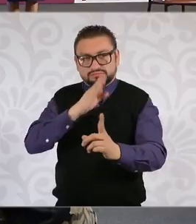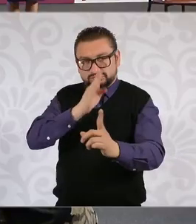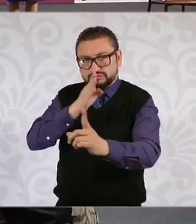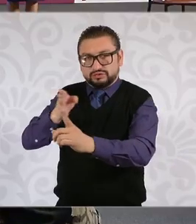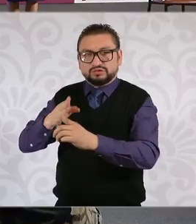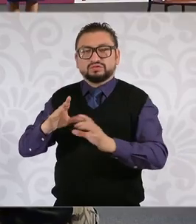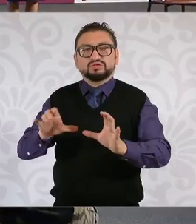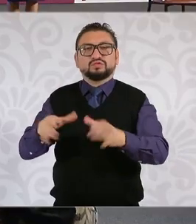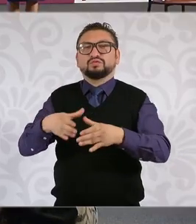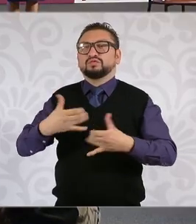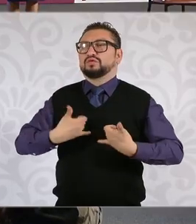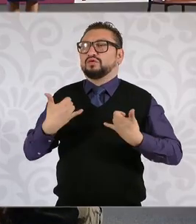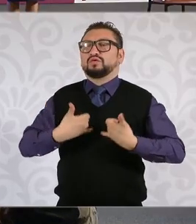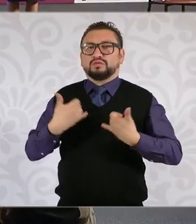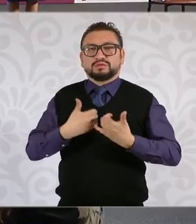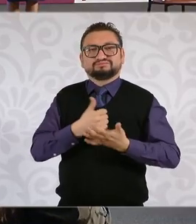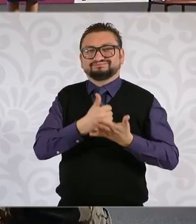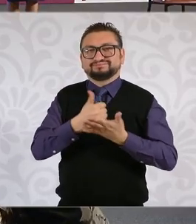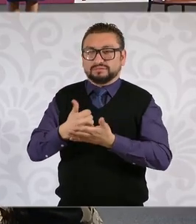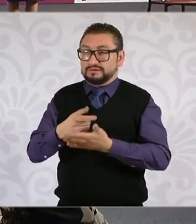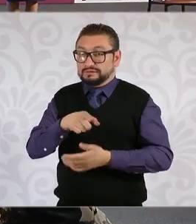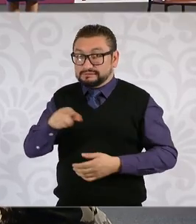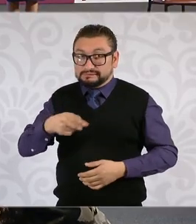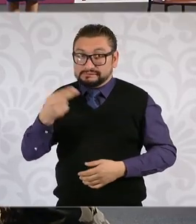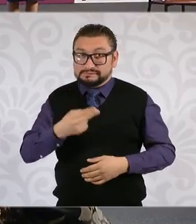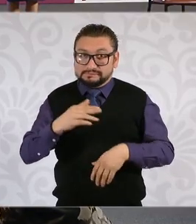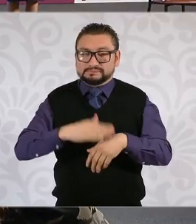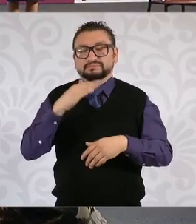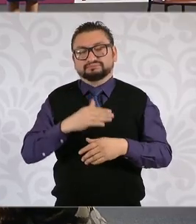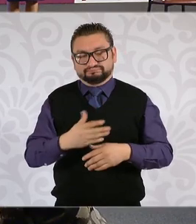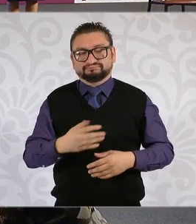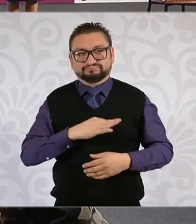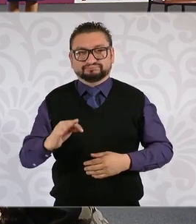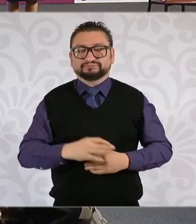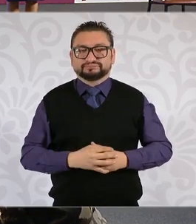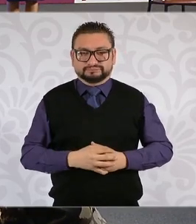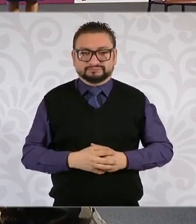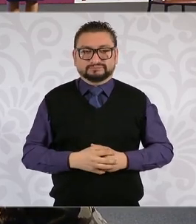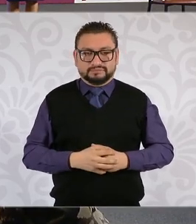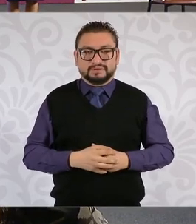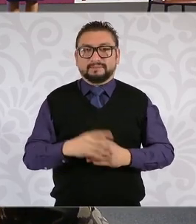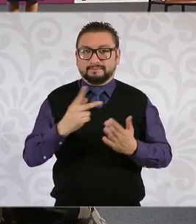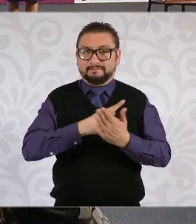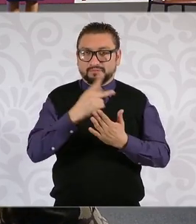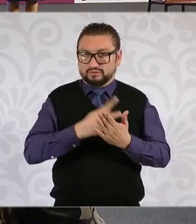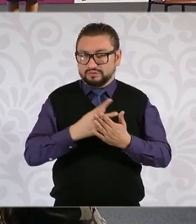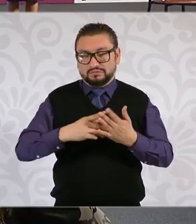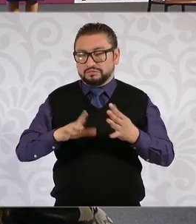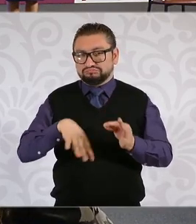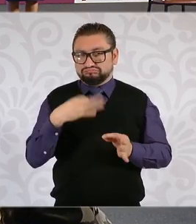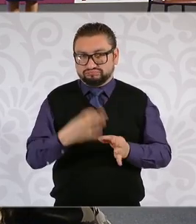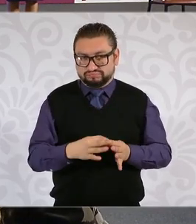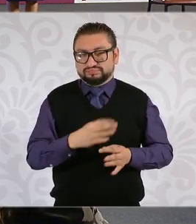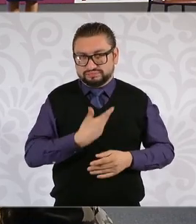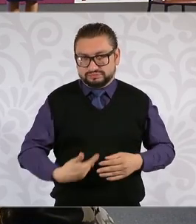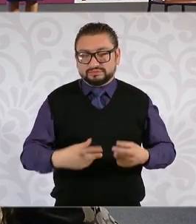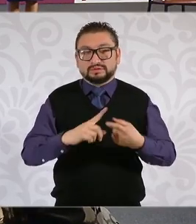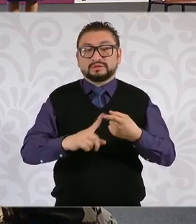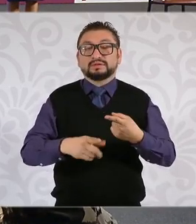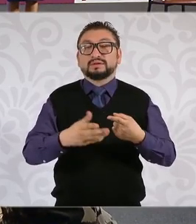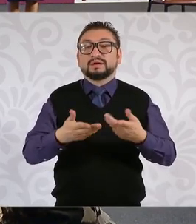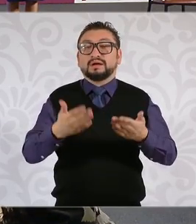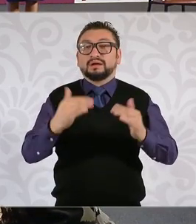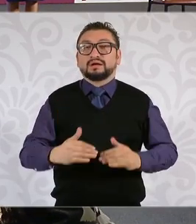a las comunidades donde los jóvenes así más lo requieren. Esto en cuanto al programa es cuanto, presidenta. Y si